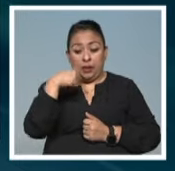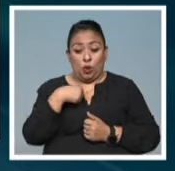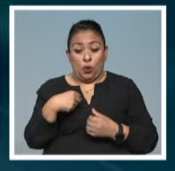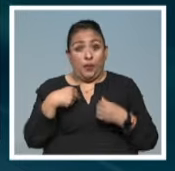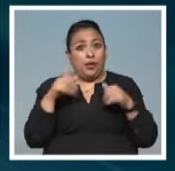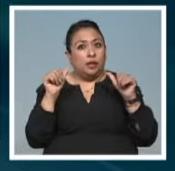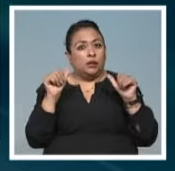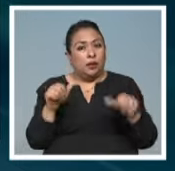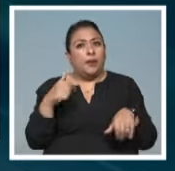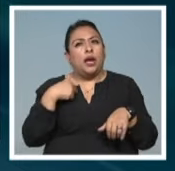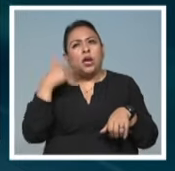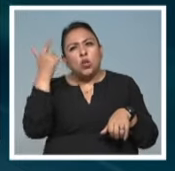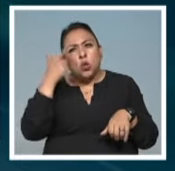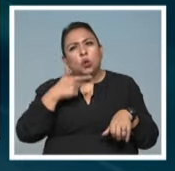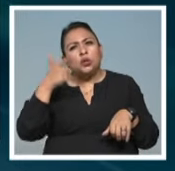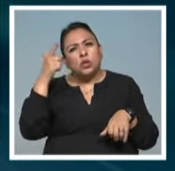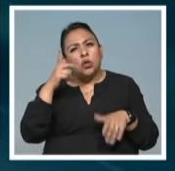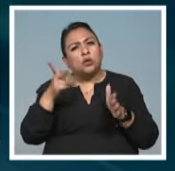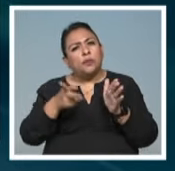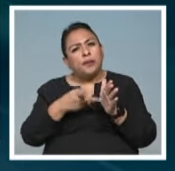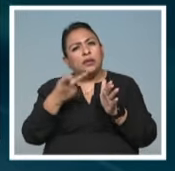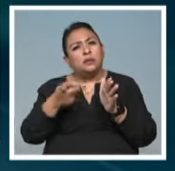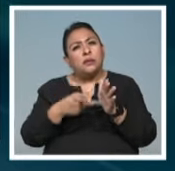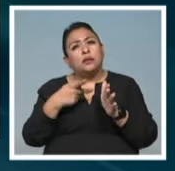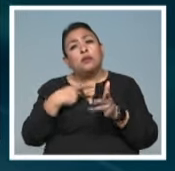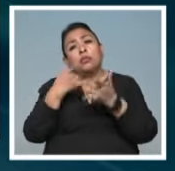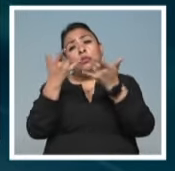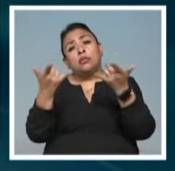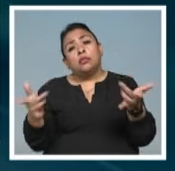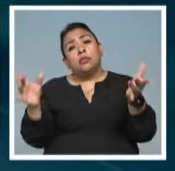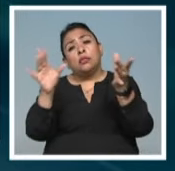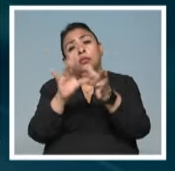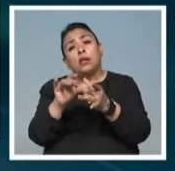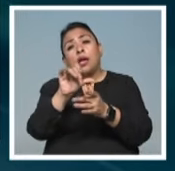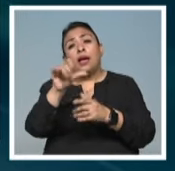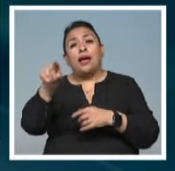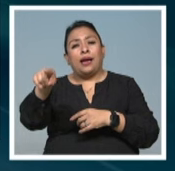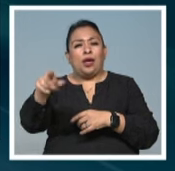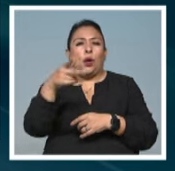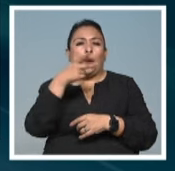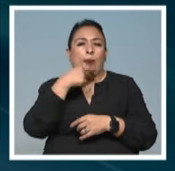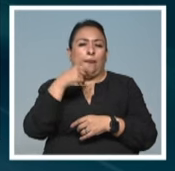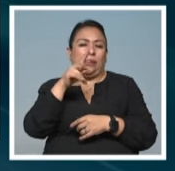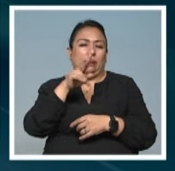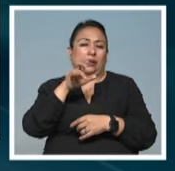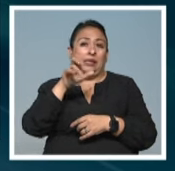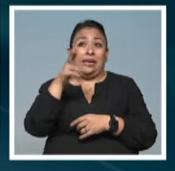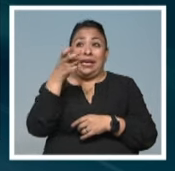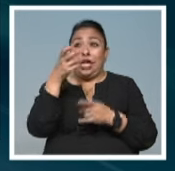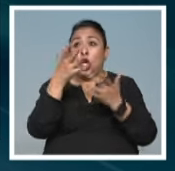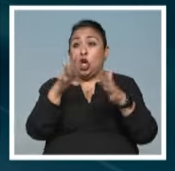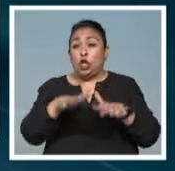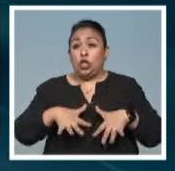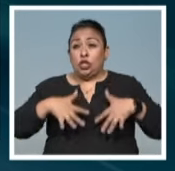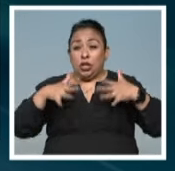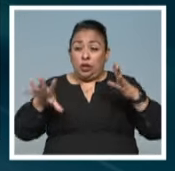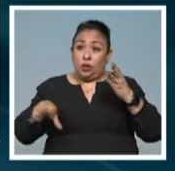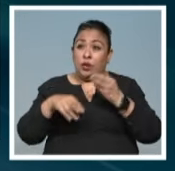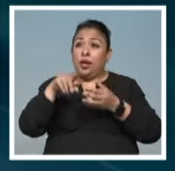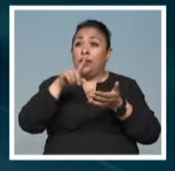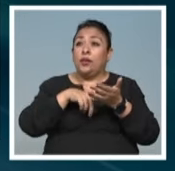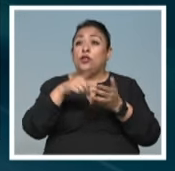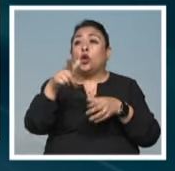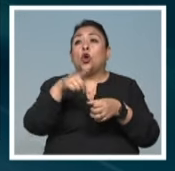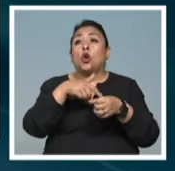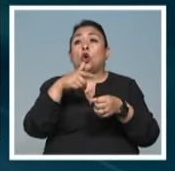vida, noche tras noche le cuenta cuentos al vizir. Este concierto formó parte del ciclo